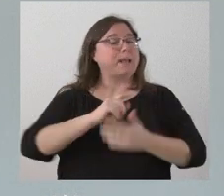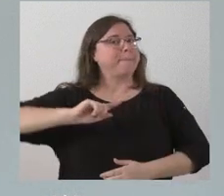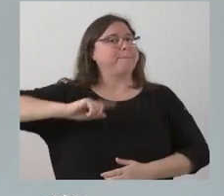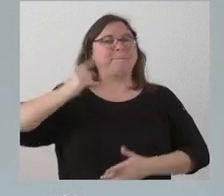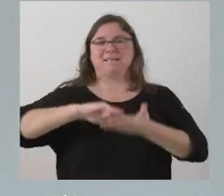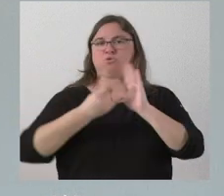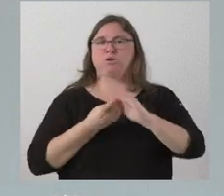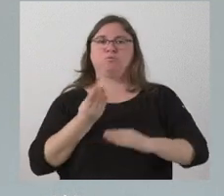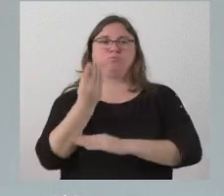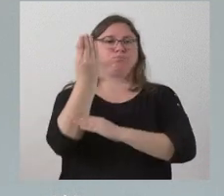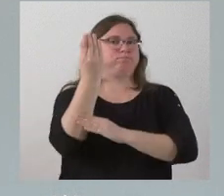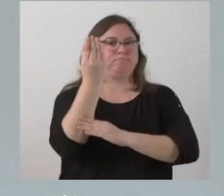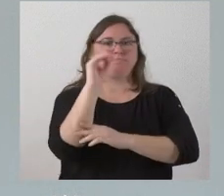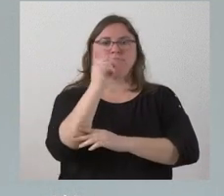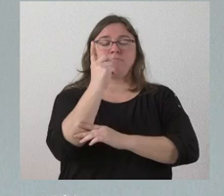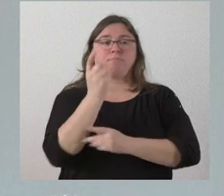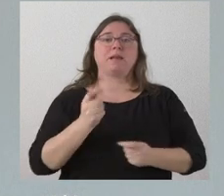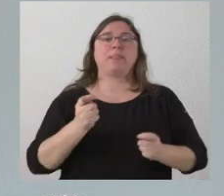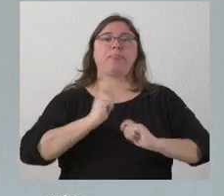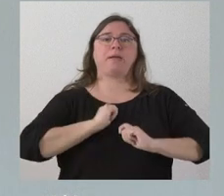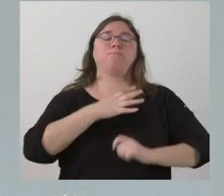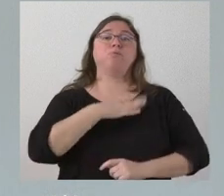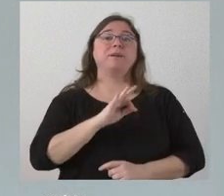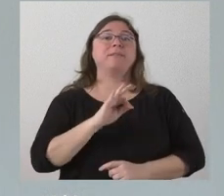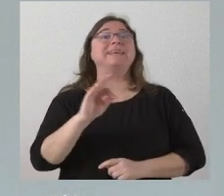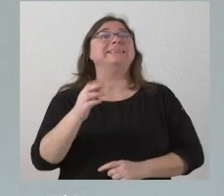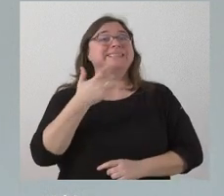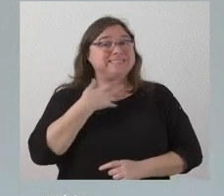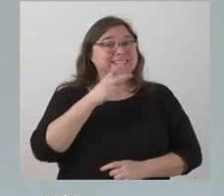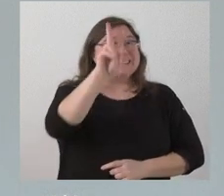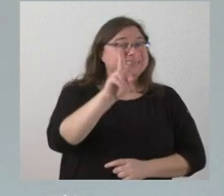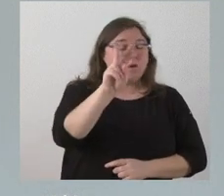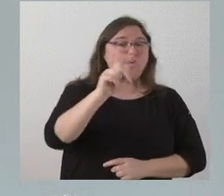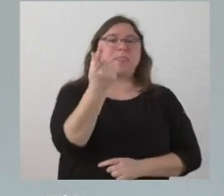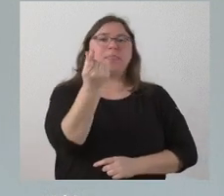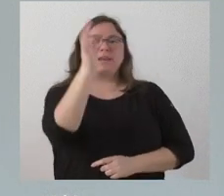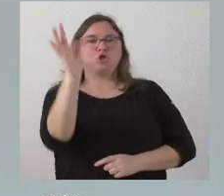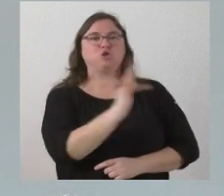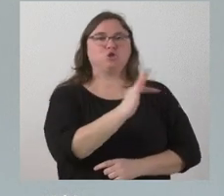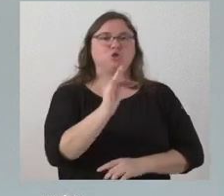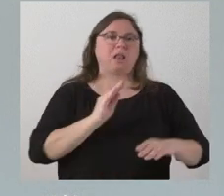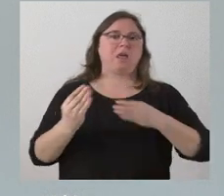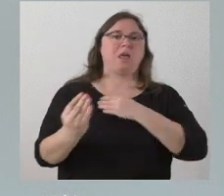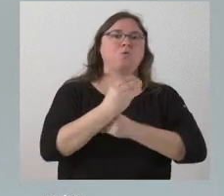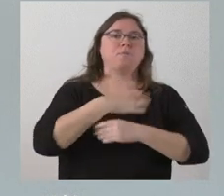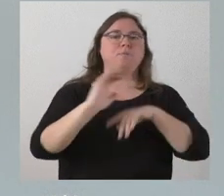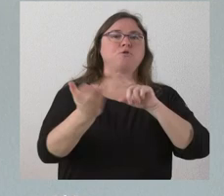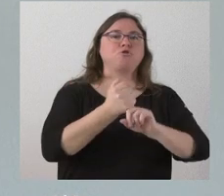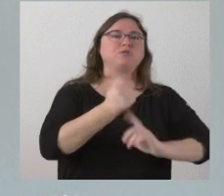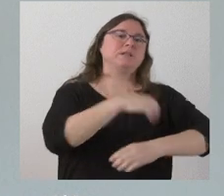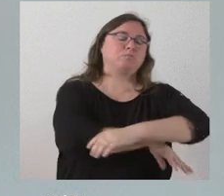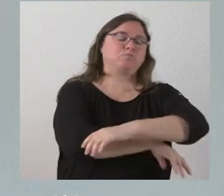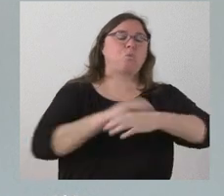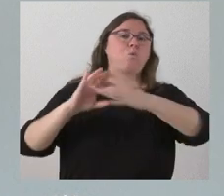de proyectos que se puedan otorgar y que seamos la segunda en el importe total de la ayuda que podamos obtener de la Unión Europea.